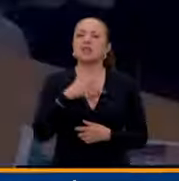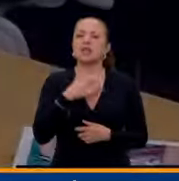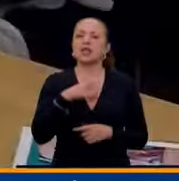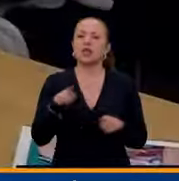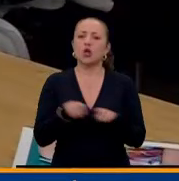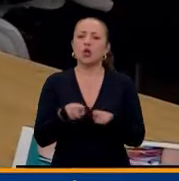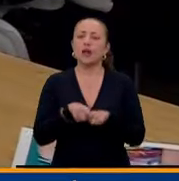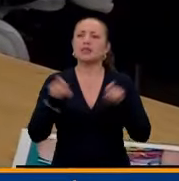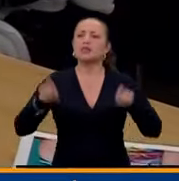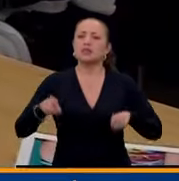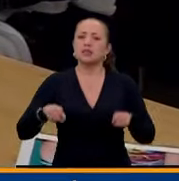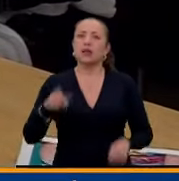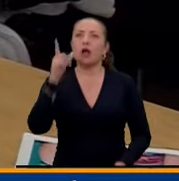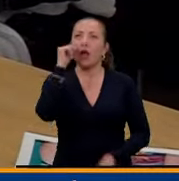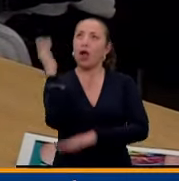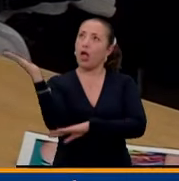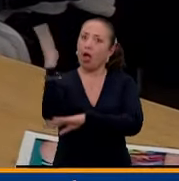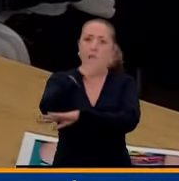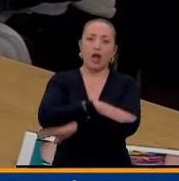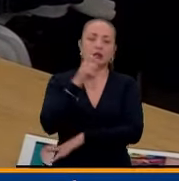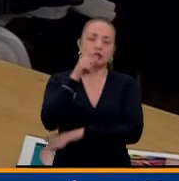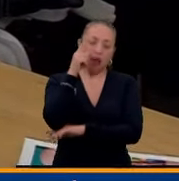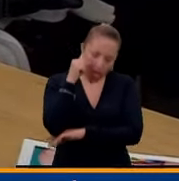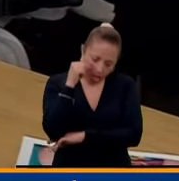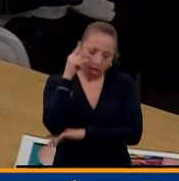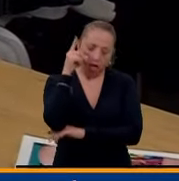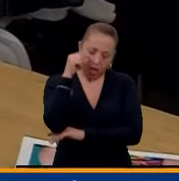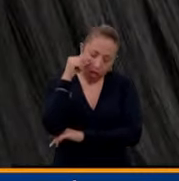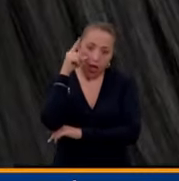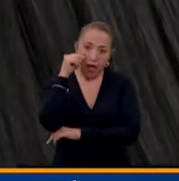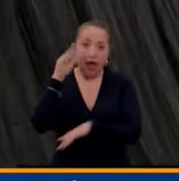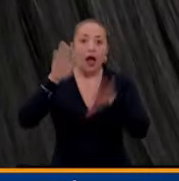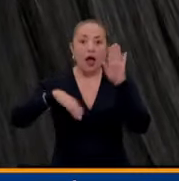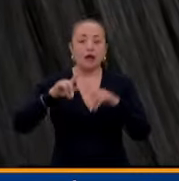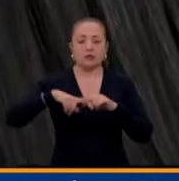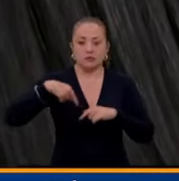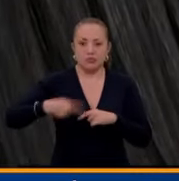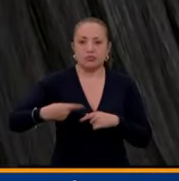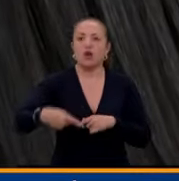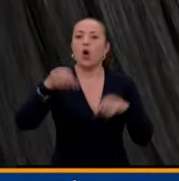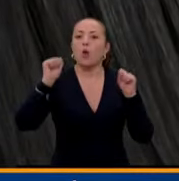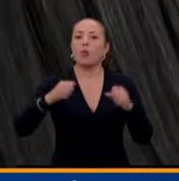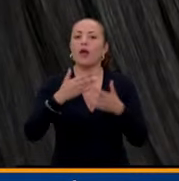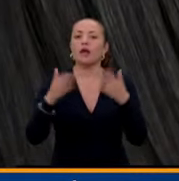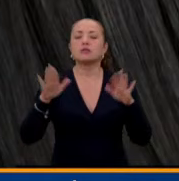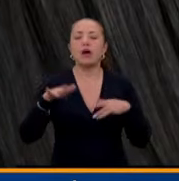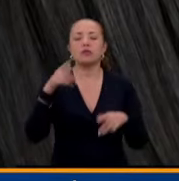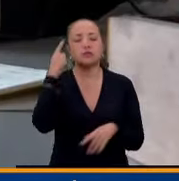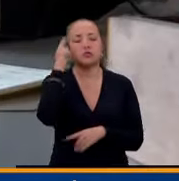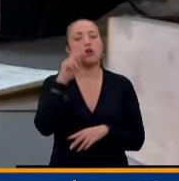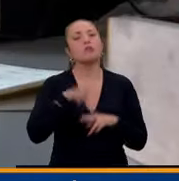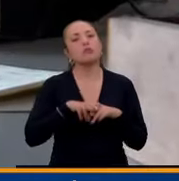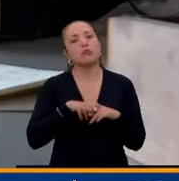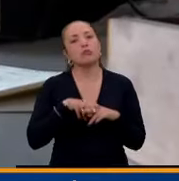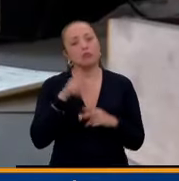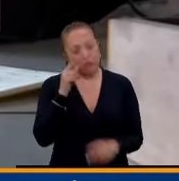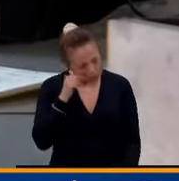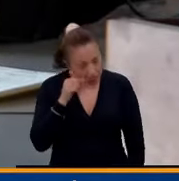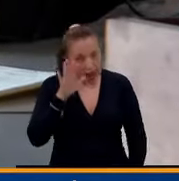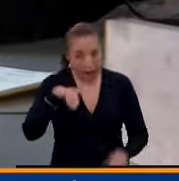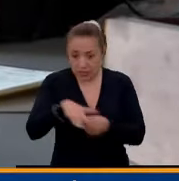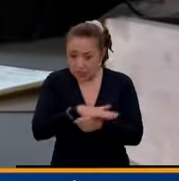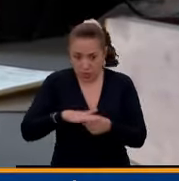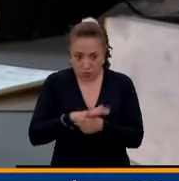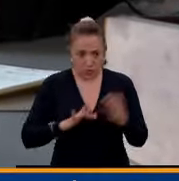necesidad de dormir durante el día, lo que puede llevar a episodios repentinos de sueño, incluso en situaciones inapropiadas